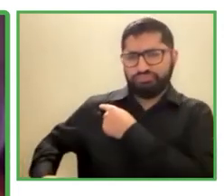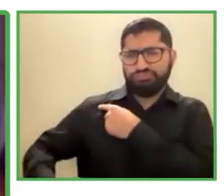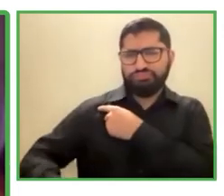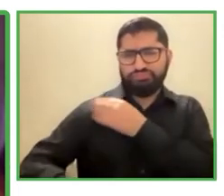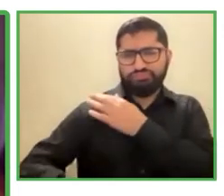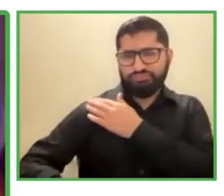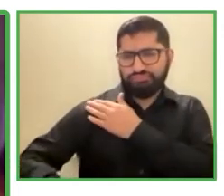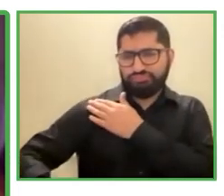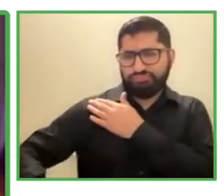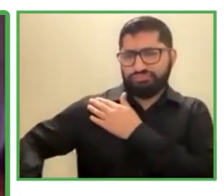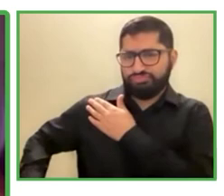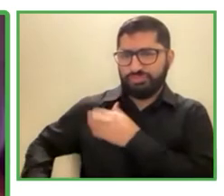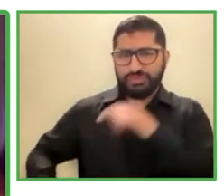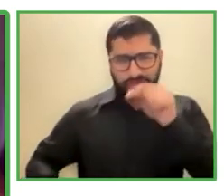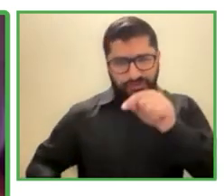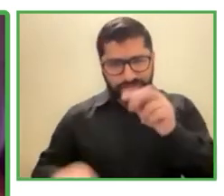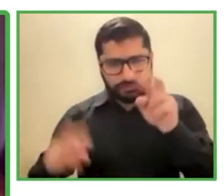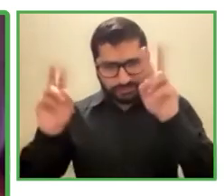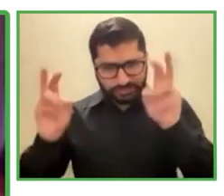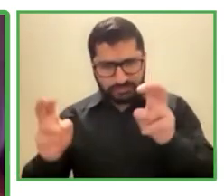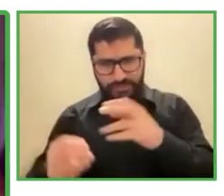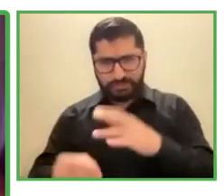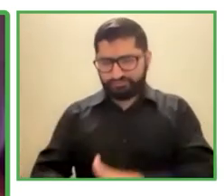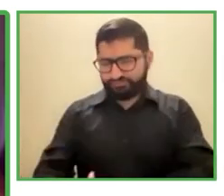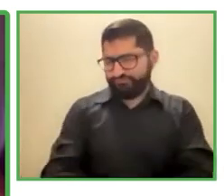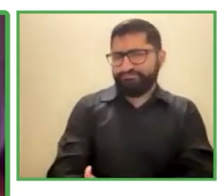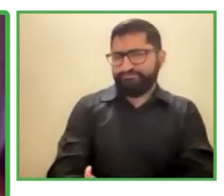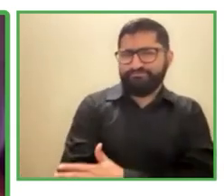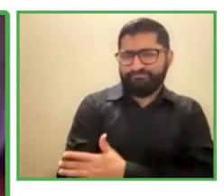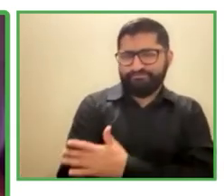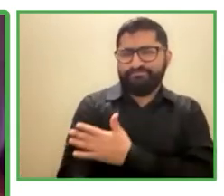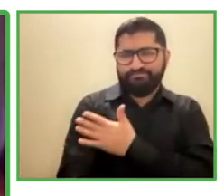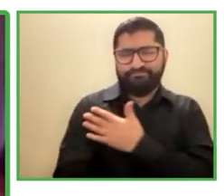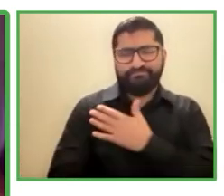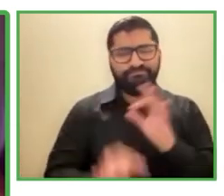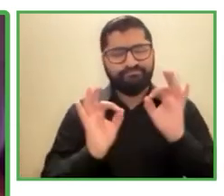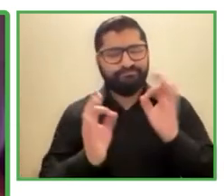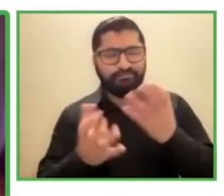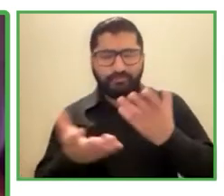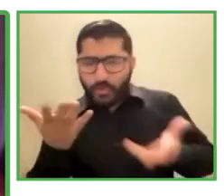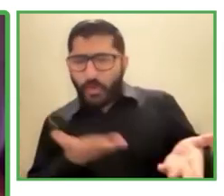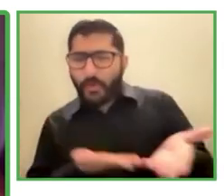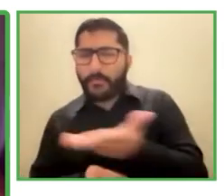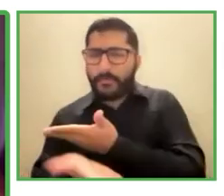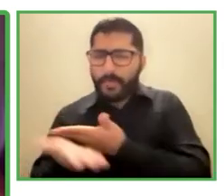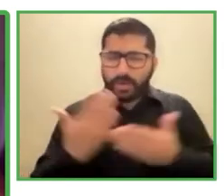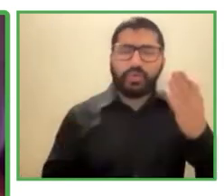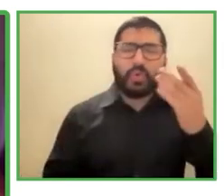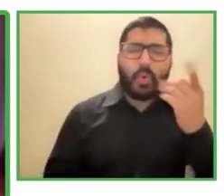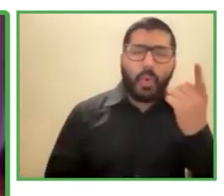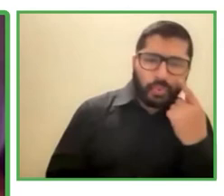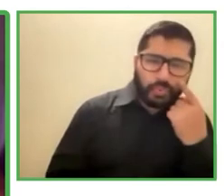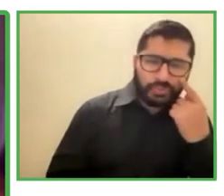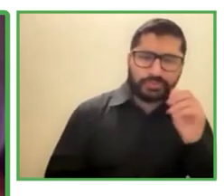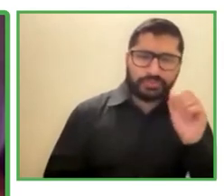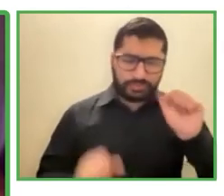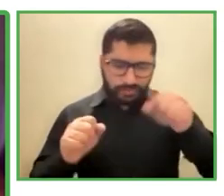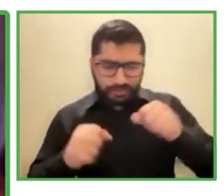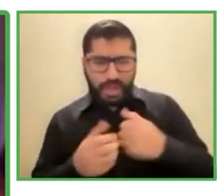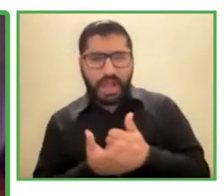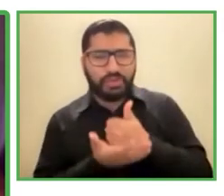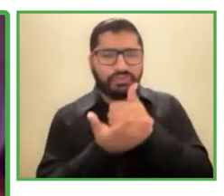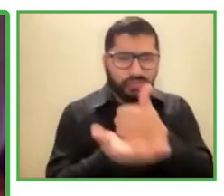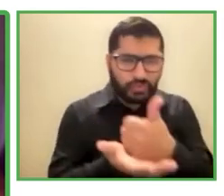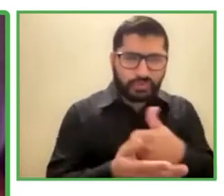sensible a compartir a conocer a tratar de ayudar a personas en situación de discapacidad